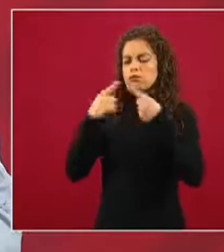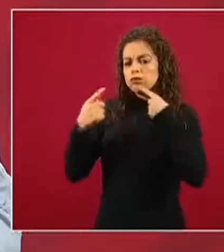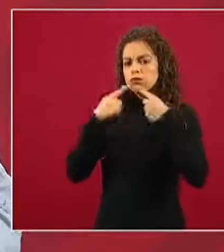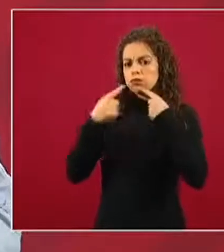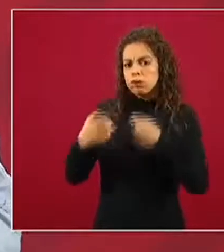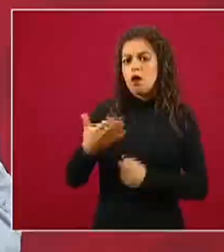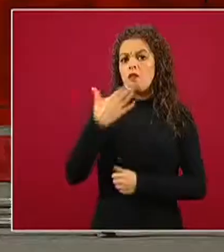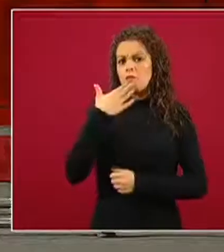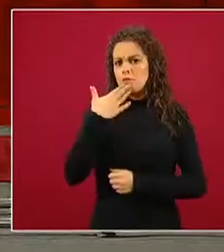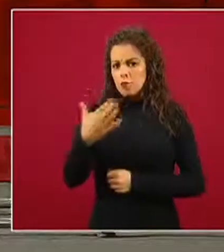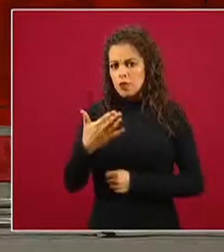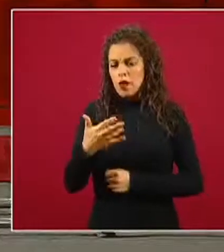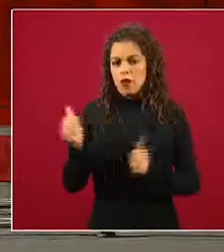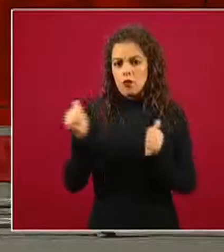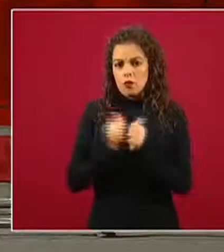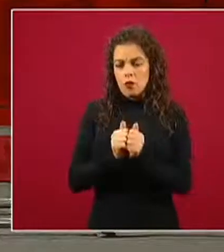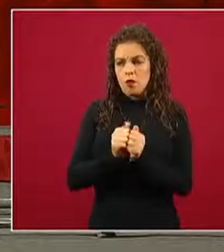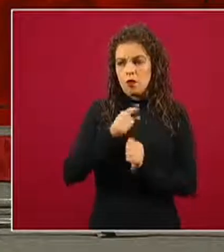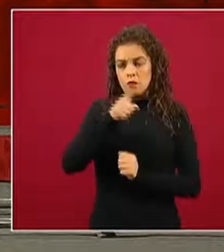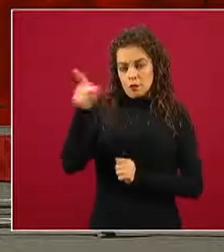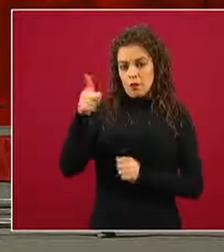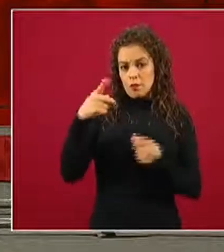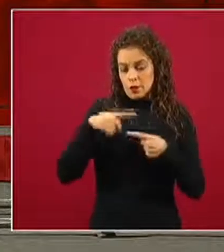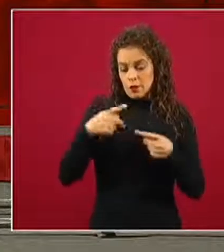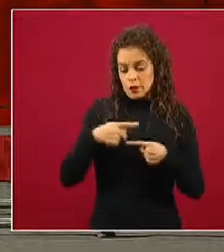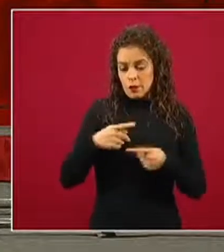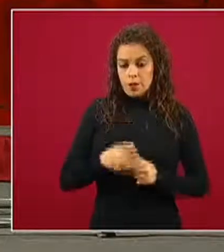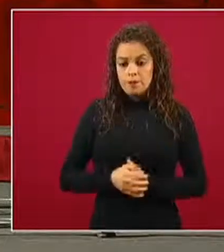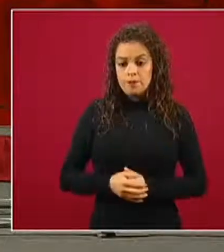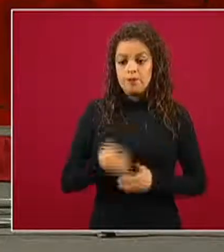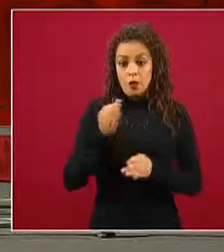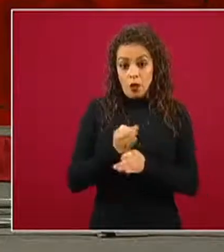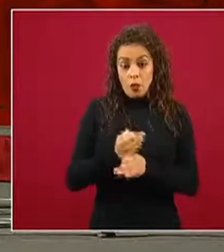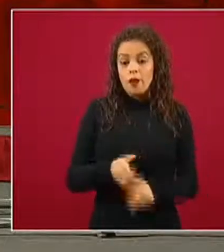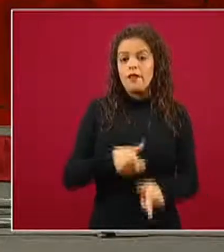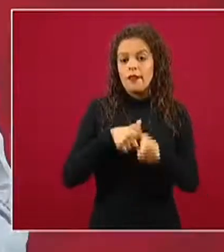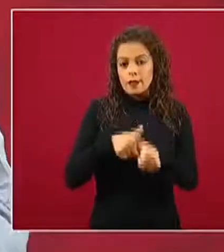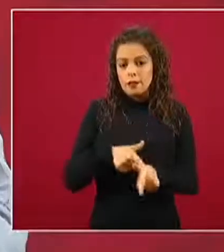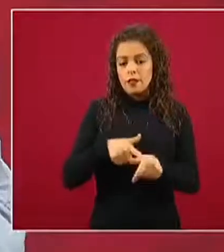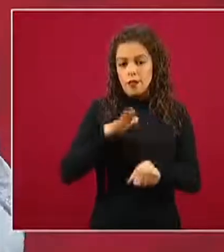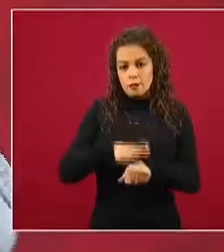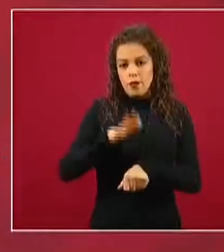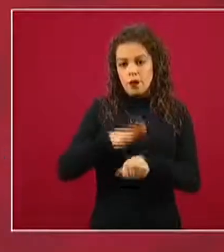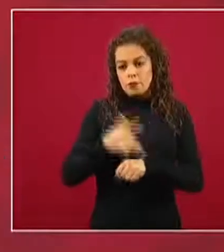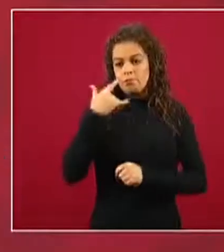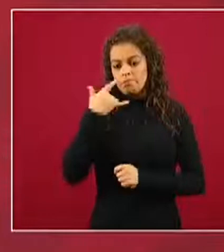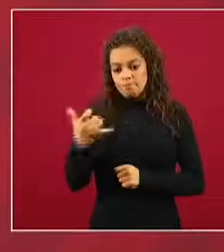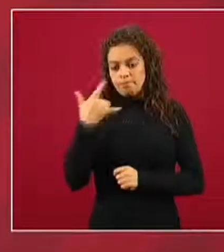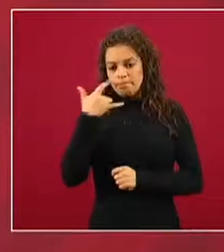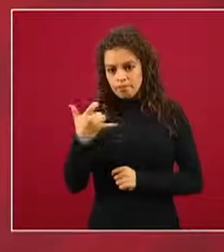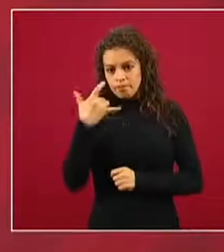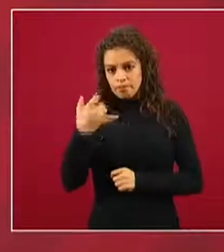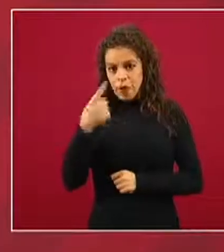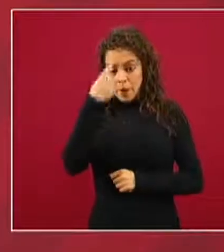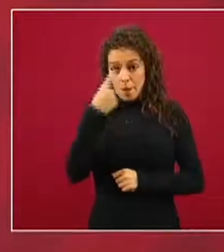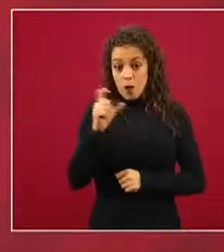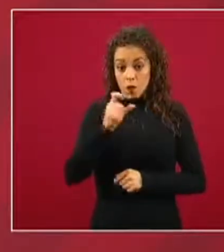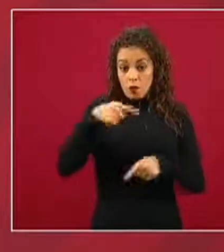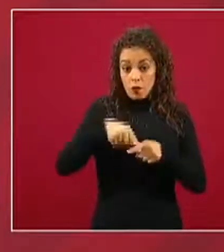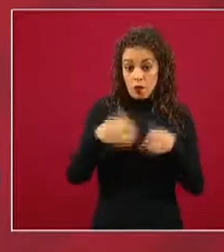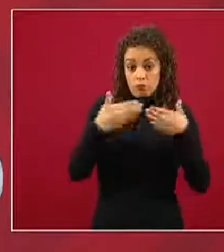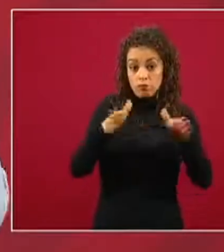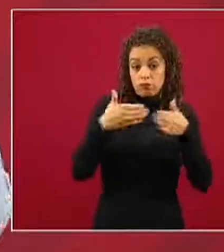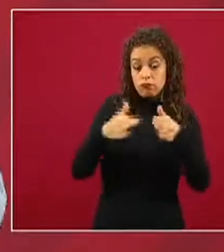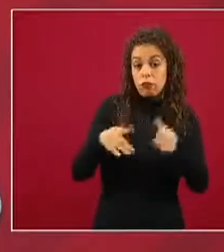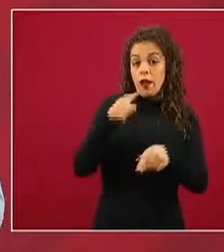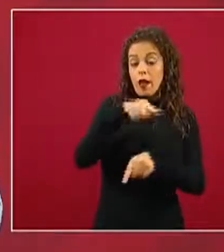productiva. Ahora tendremos que continuar con ese esfuerzo para que la reactivación de las actividades deportivas